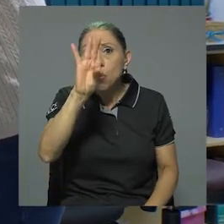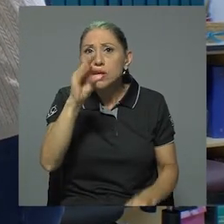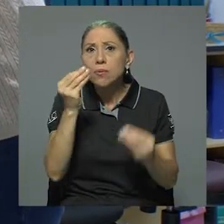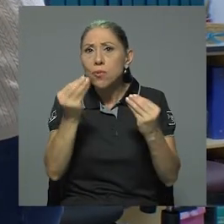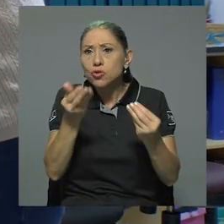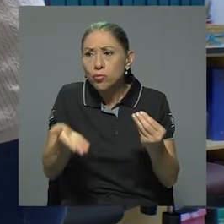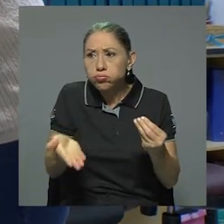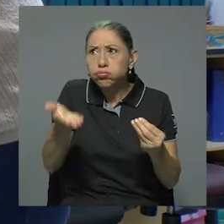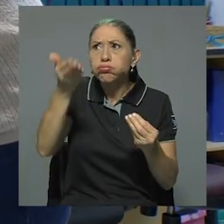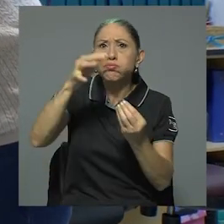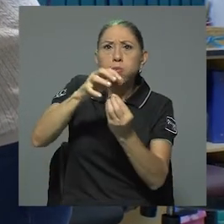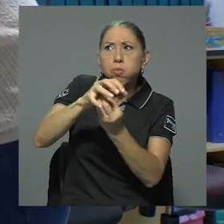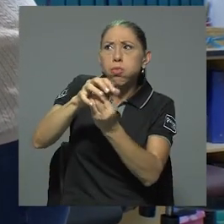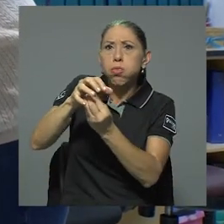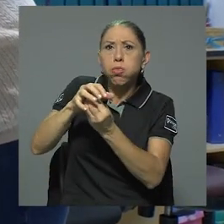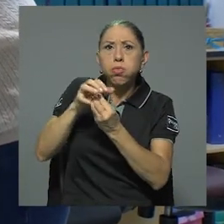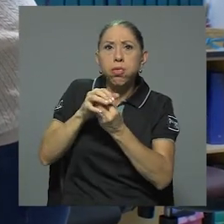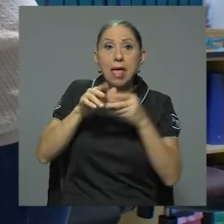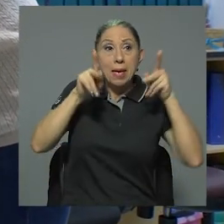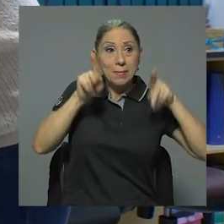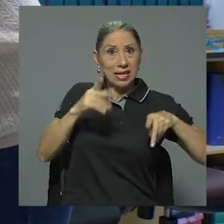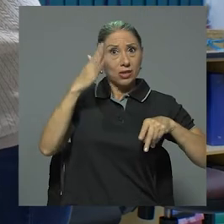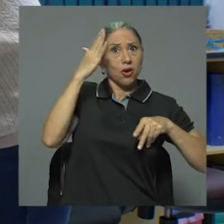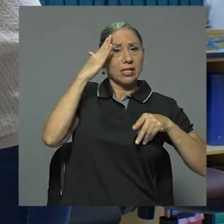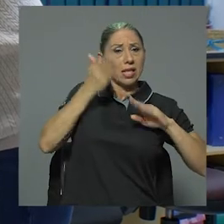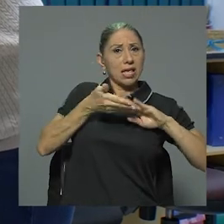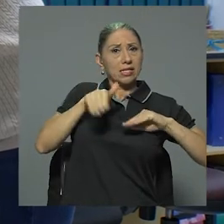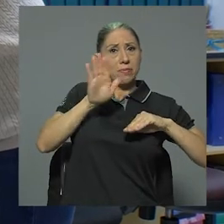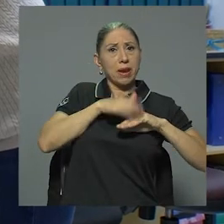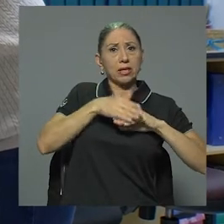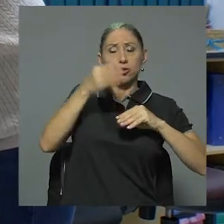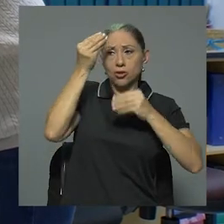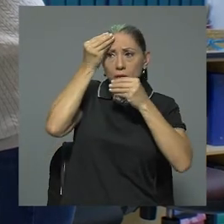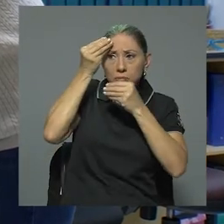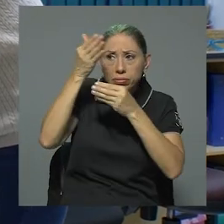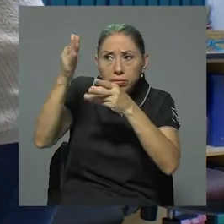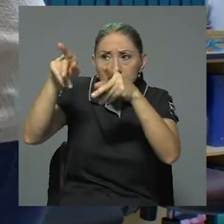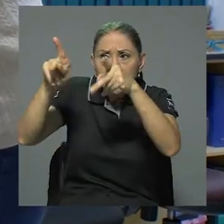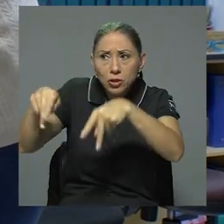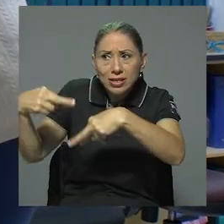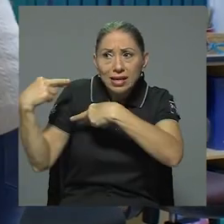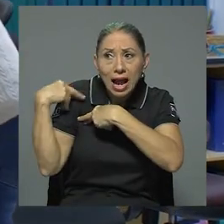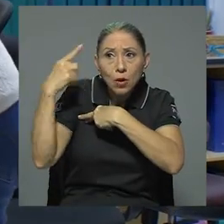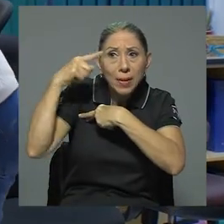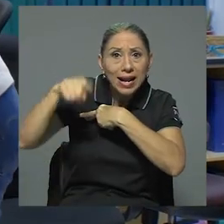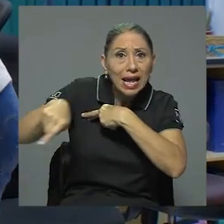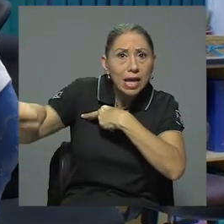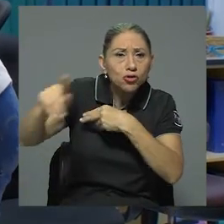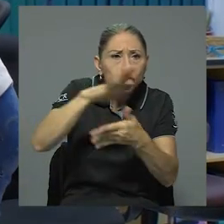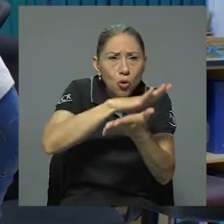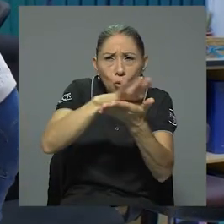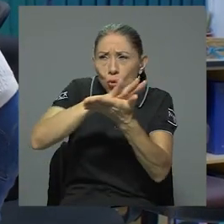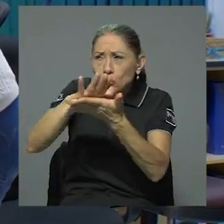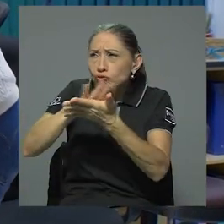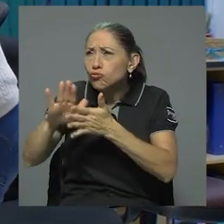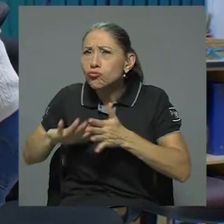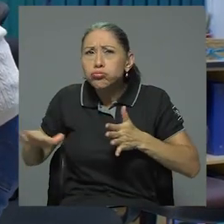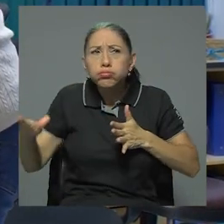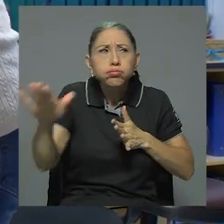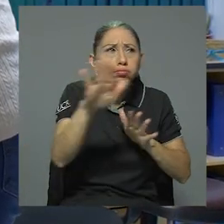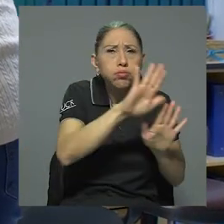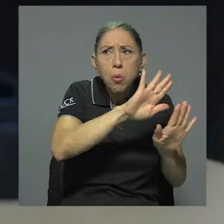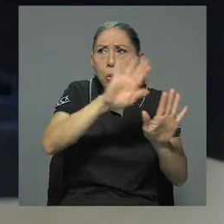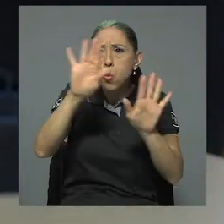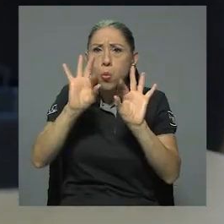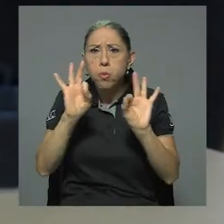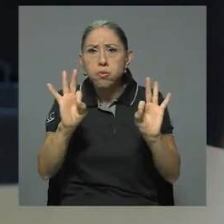elevados en un espacio, los expertos notifican en la brevedad posible a las personas a cargo para que tomen las acciones de limpieza y desinfección necesarias.